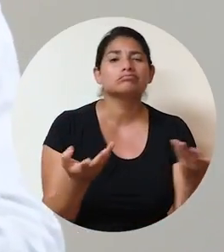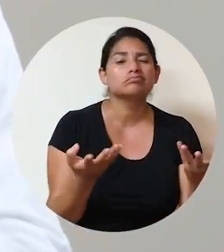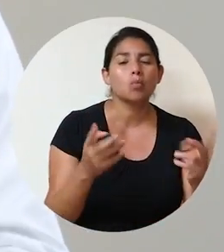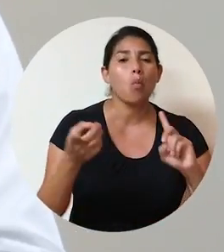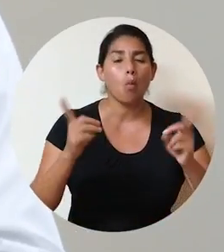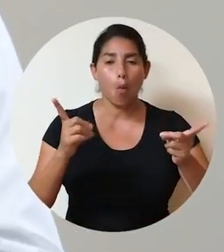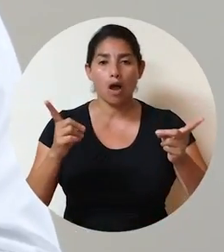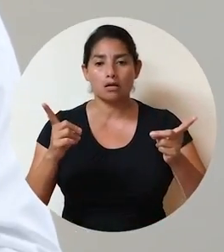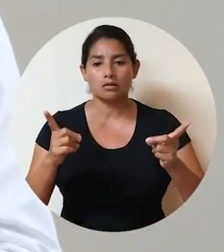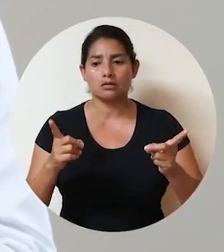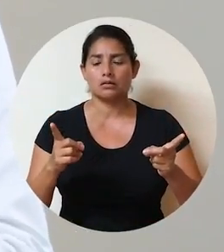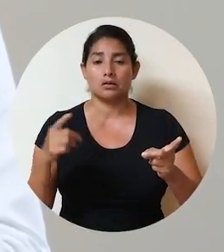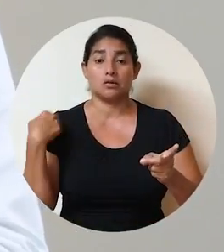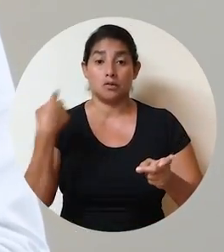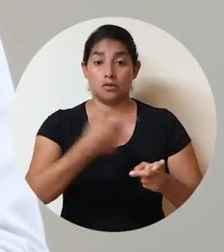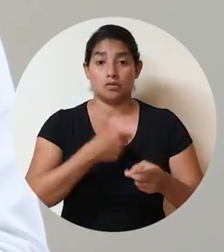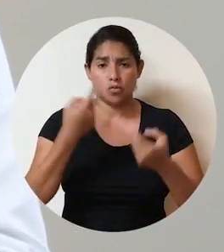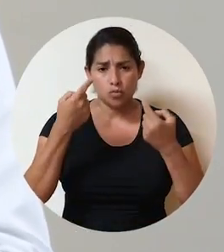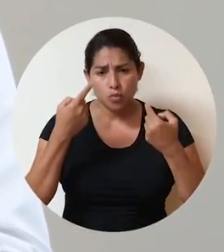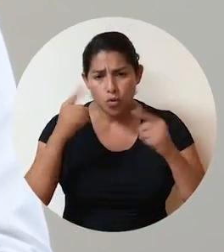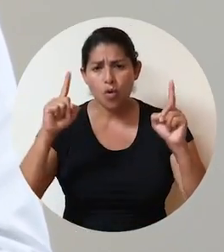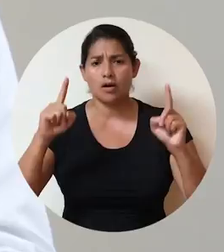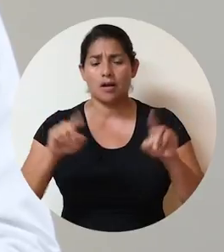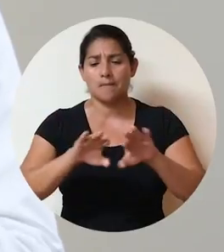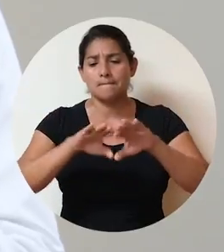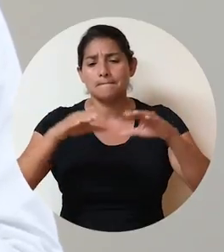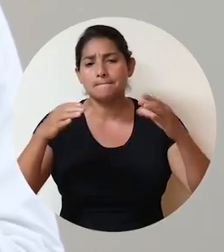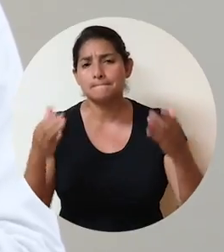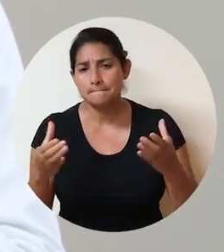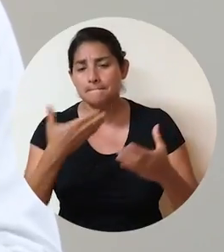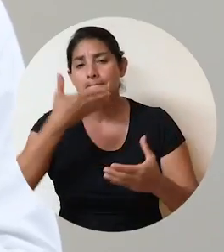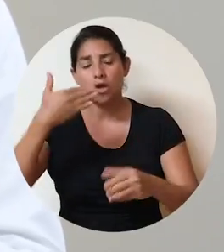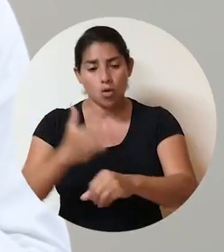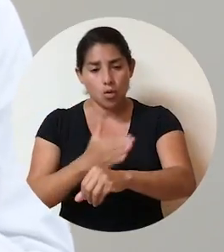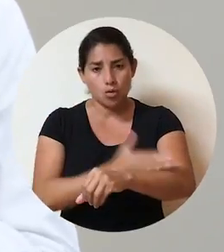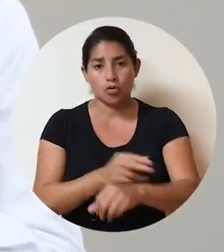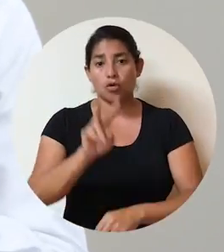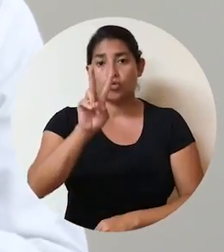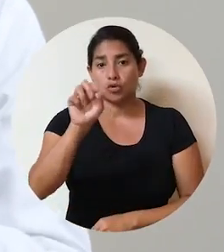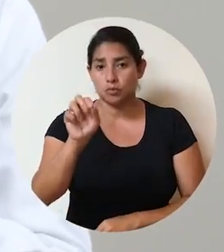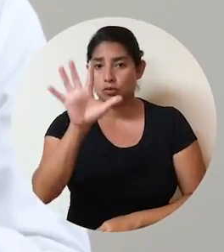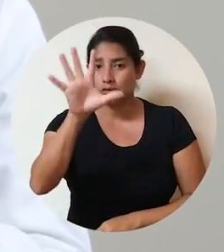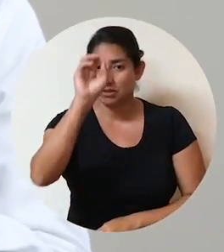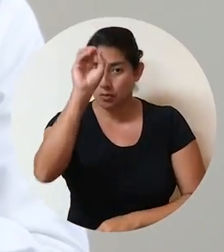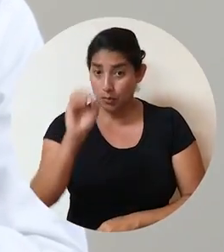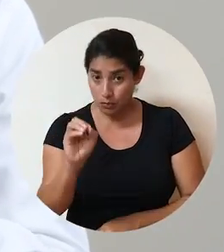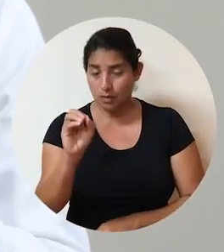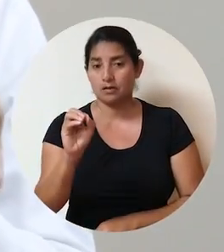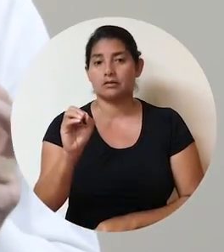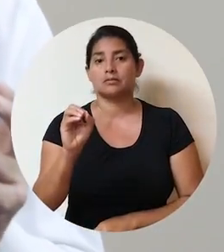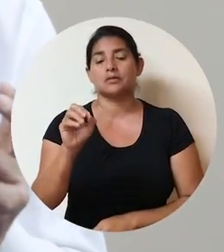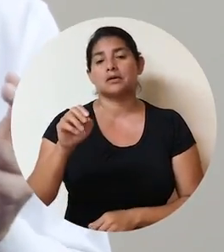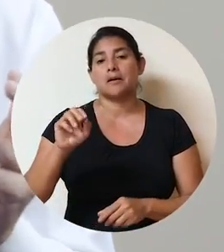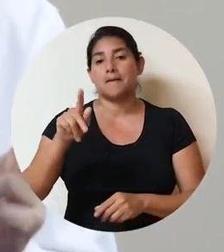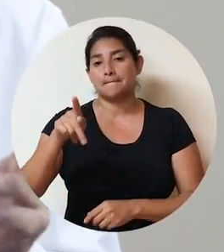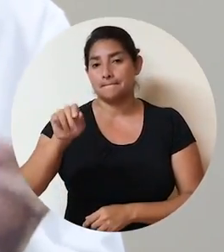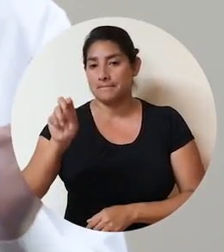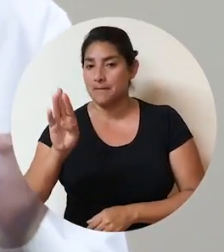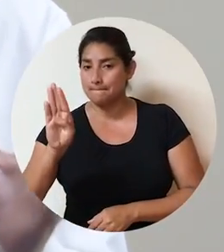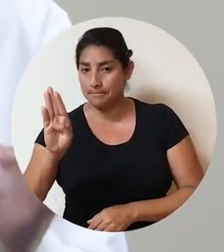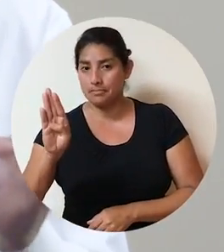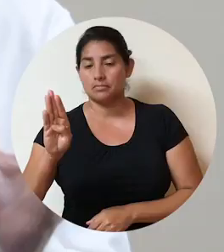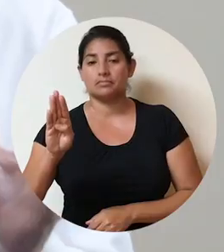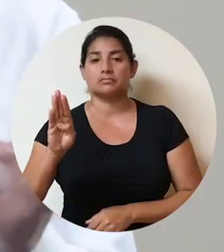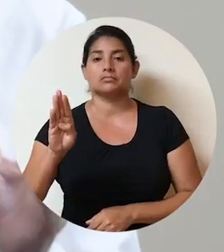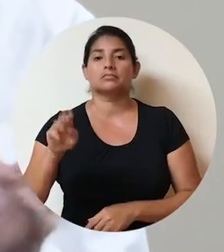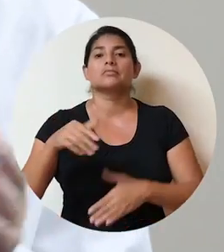es el siguiente. ¿Cómo lograr una mejora permanente de al menos 2.5 puntos porcentuales